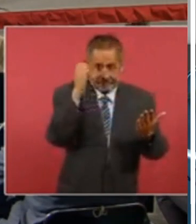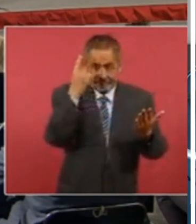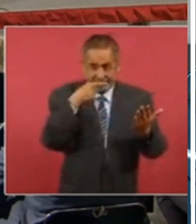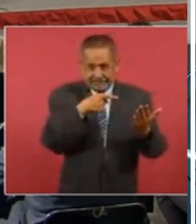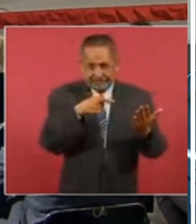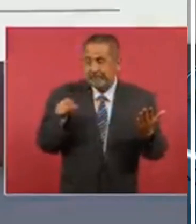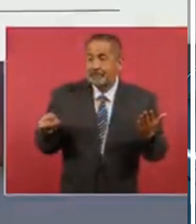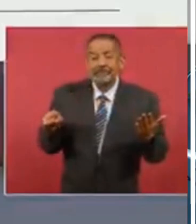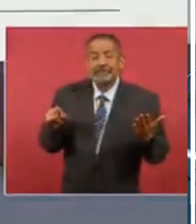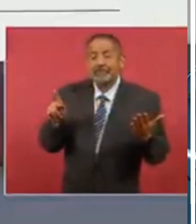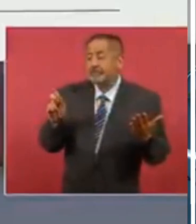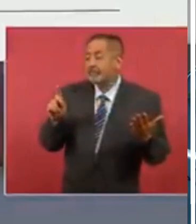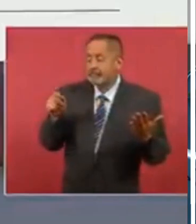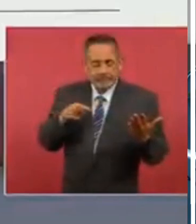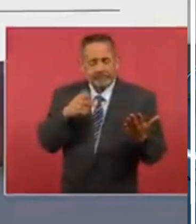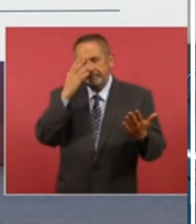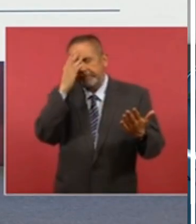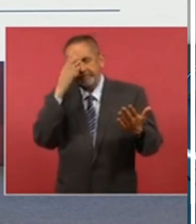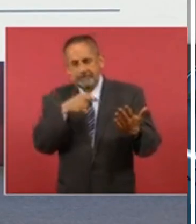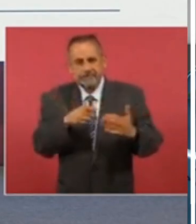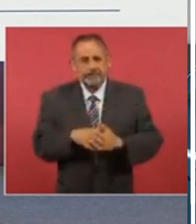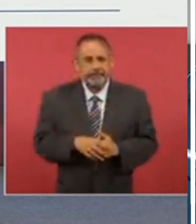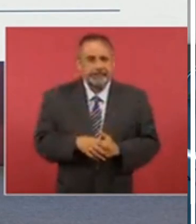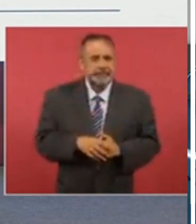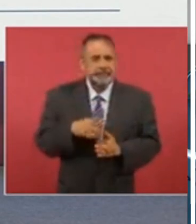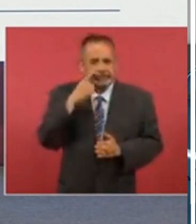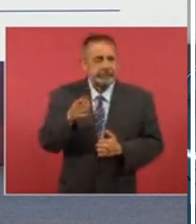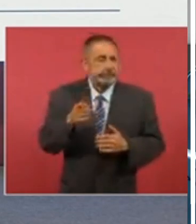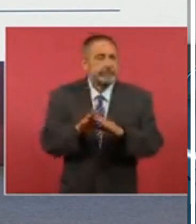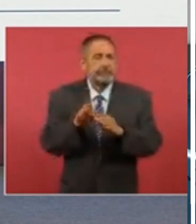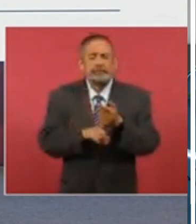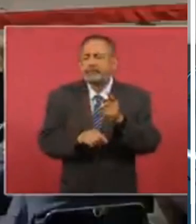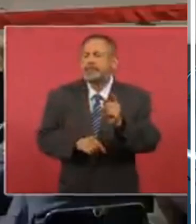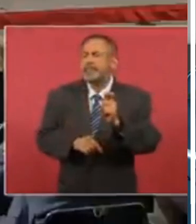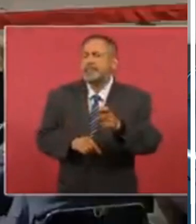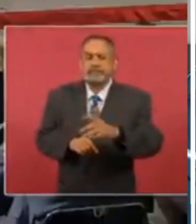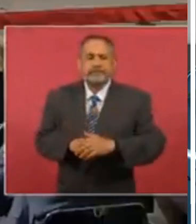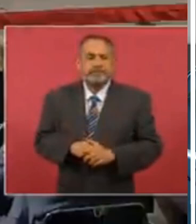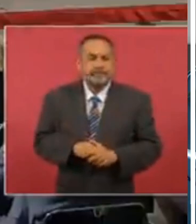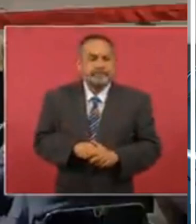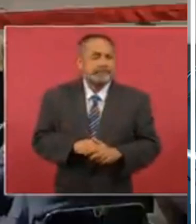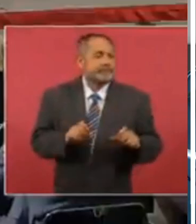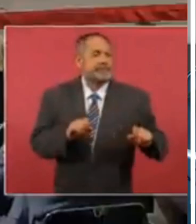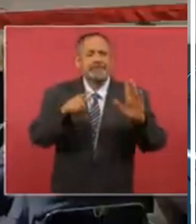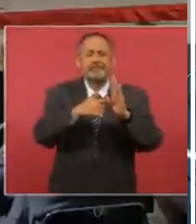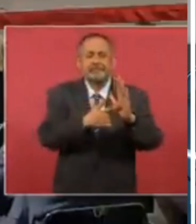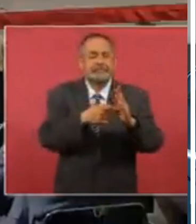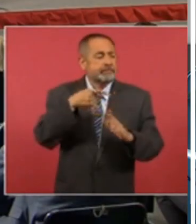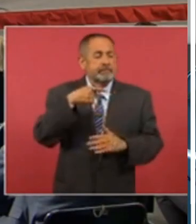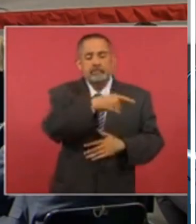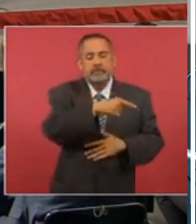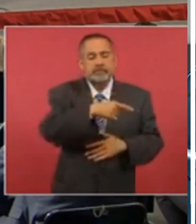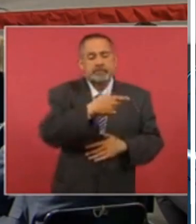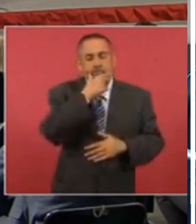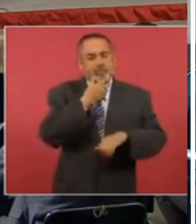la última no es donde sale que un legislador de